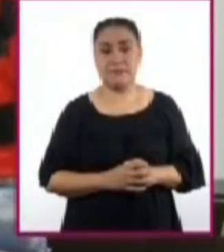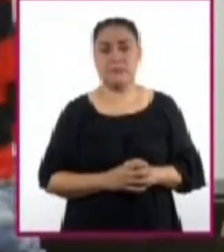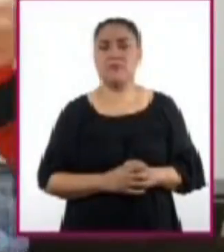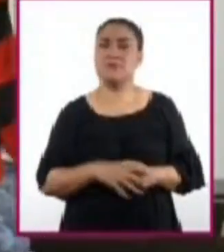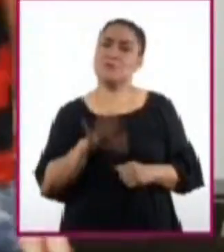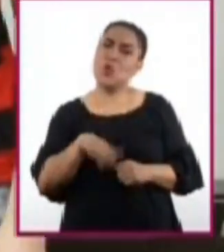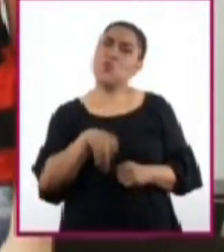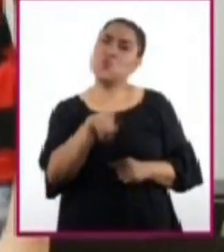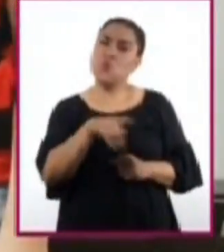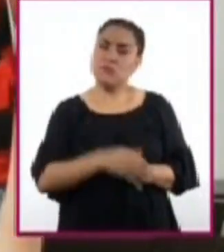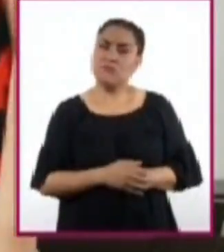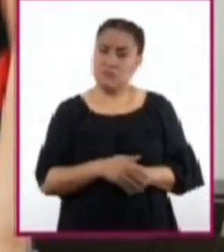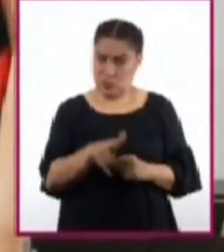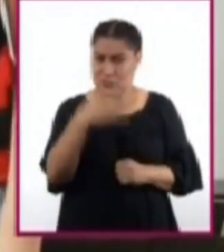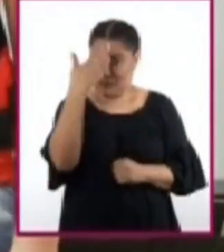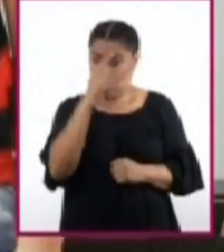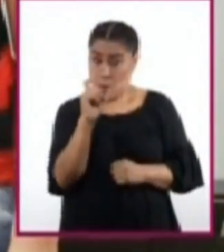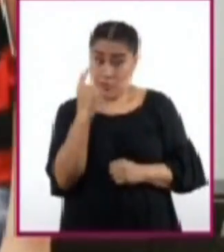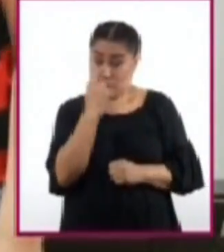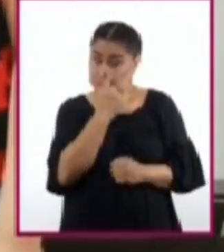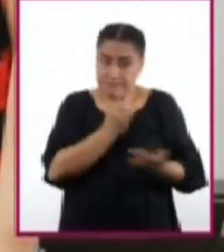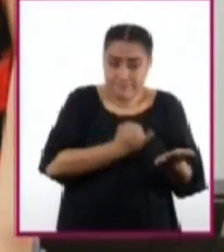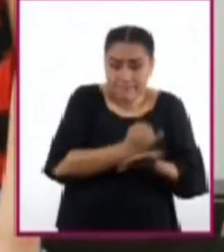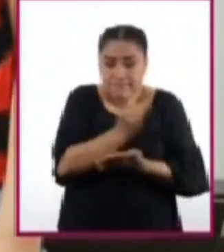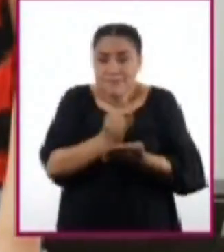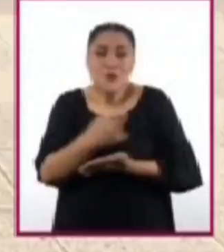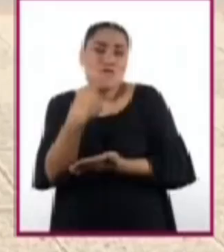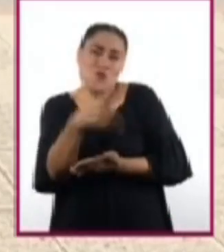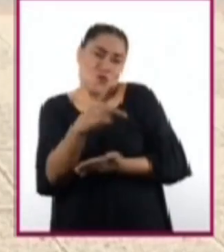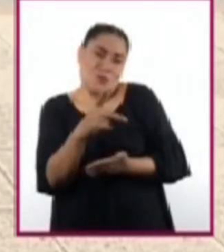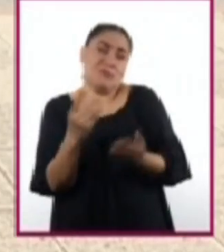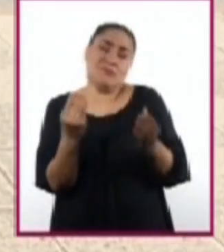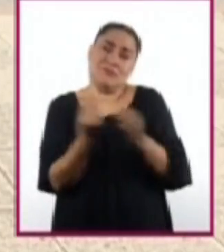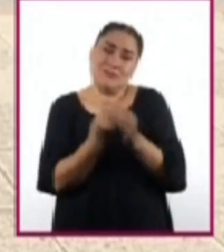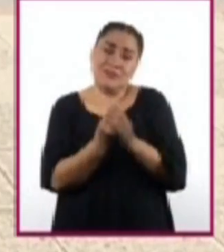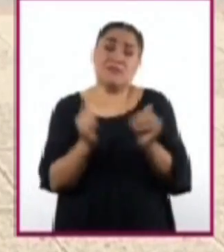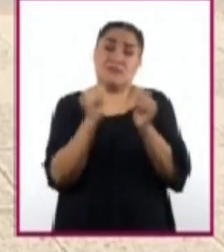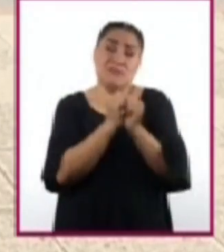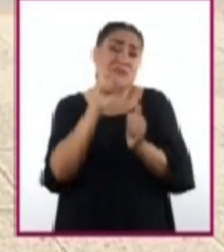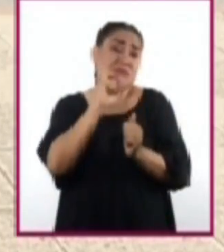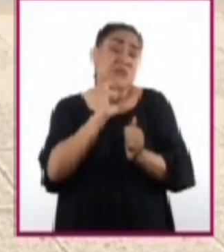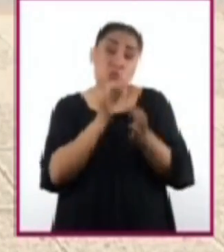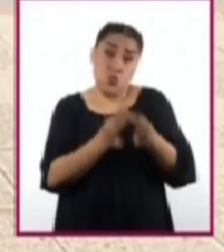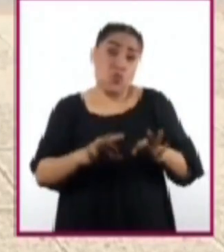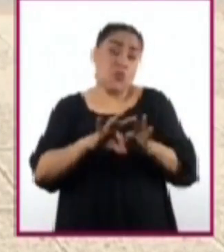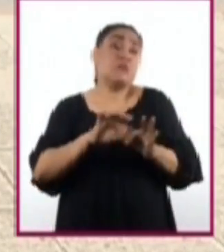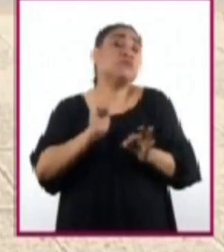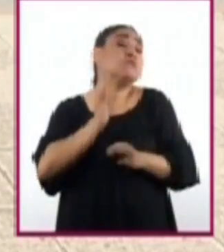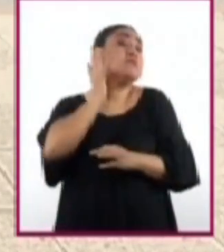¿Y tú, sabes que las decisiones que tomes en cuanto a tu sexualidad son importantes para tu futuro?